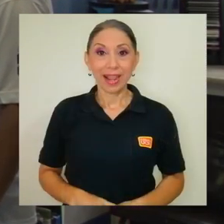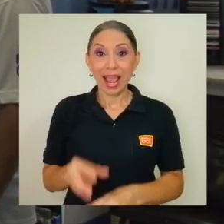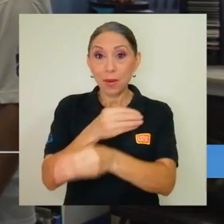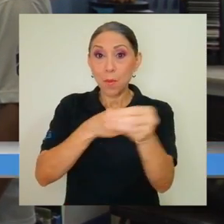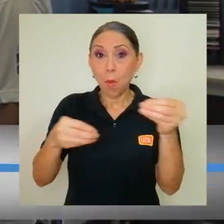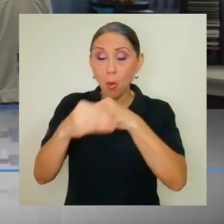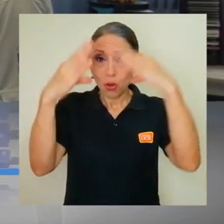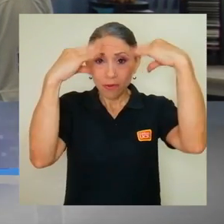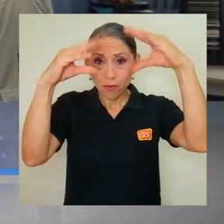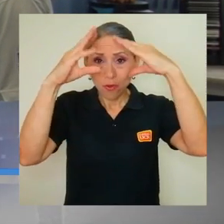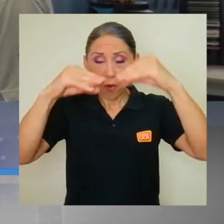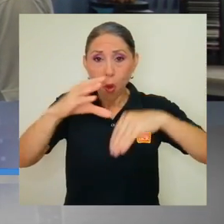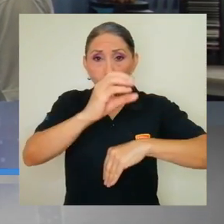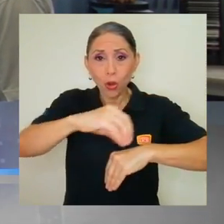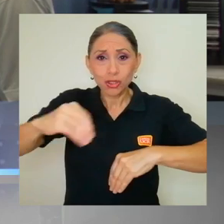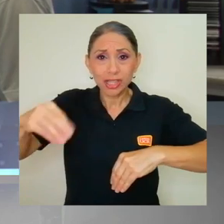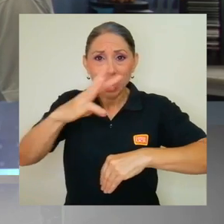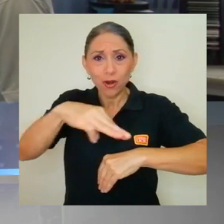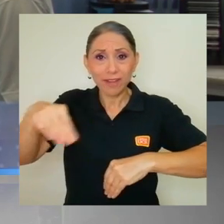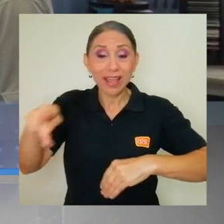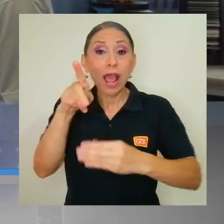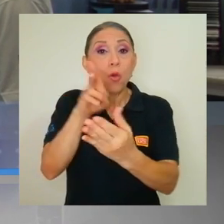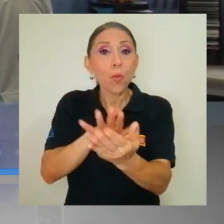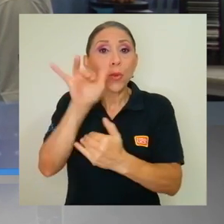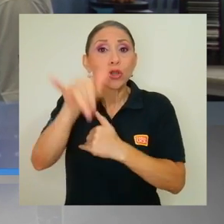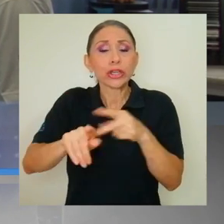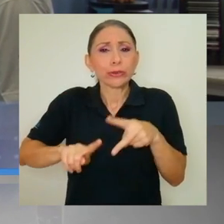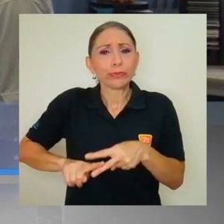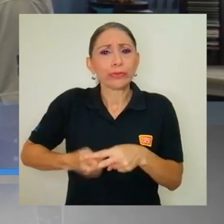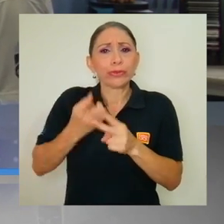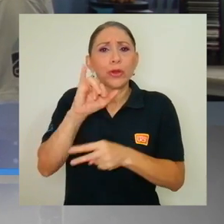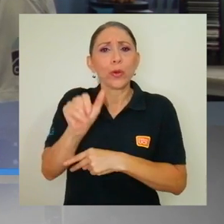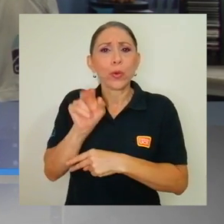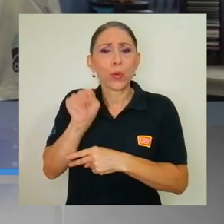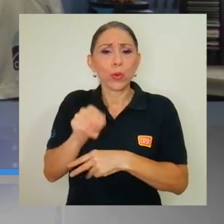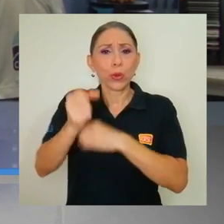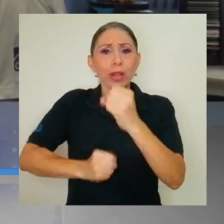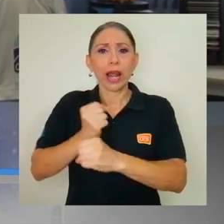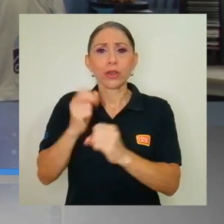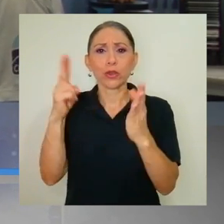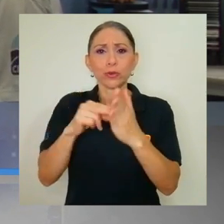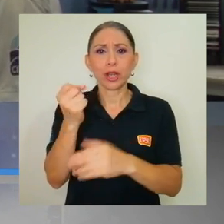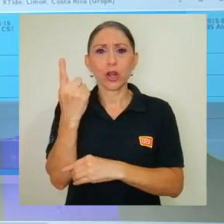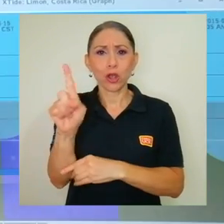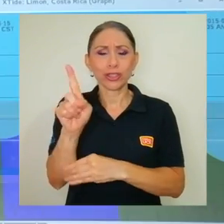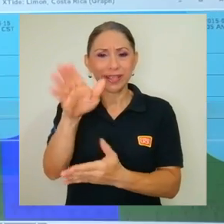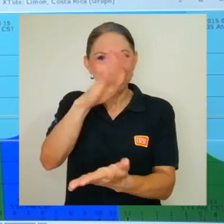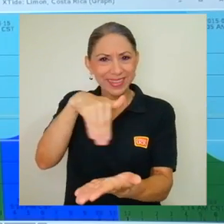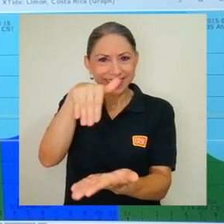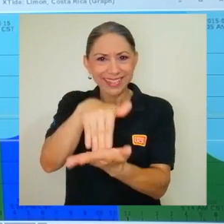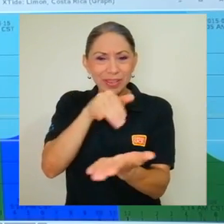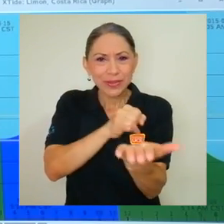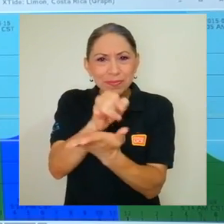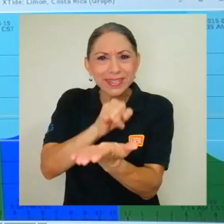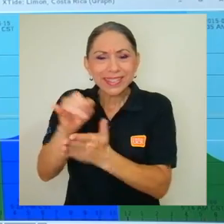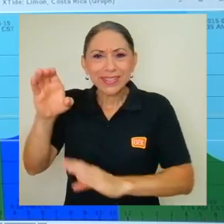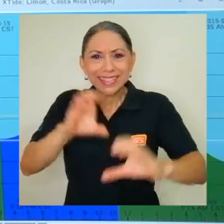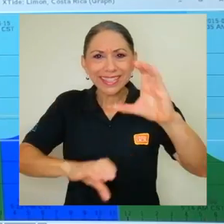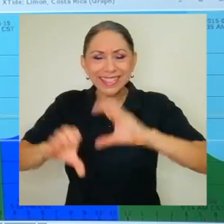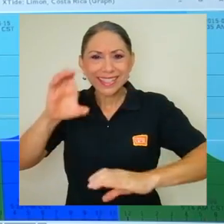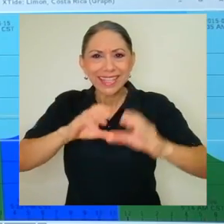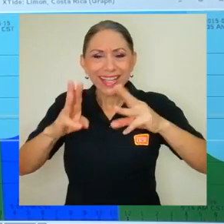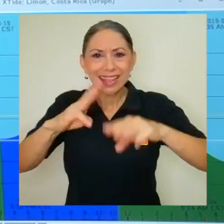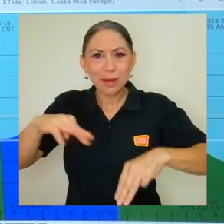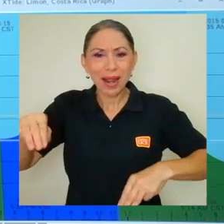El Módulo de Información Oceanográfica es un proyecto que se originó en junio del 2011 en el Centro de Investigación en